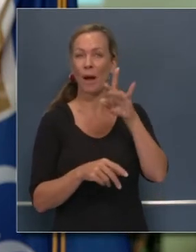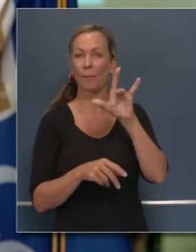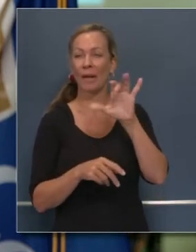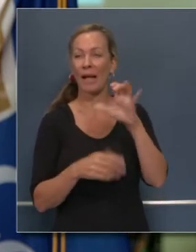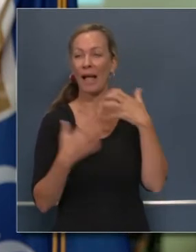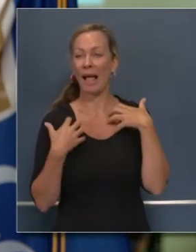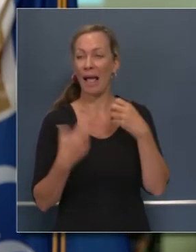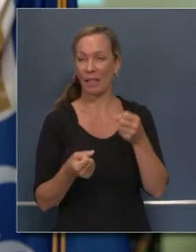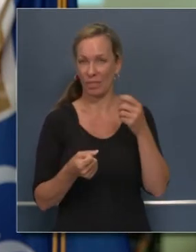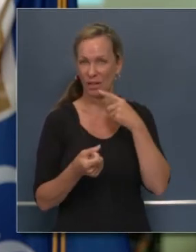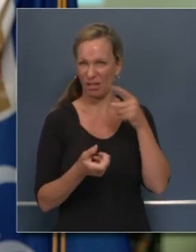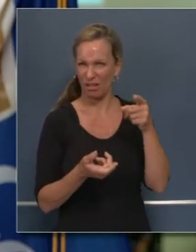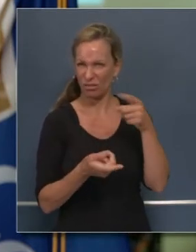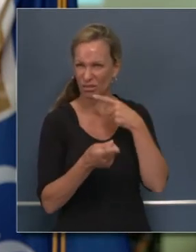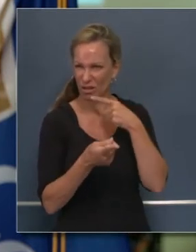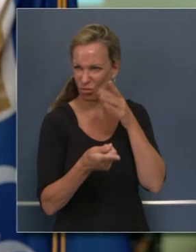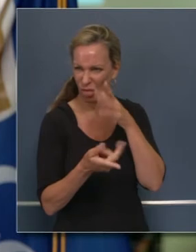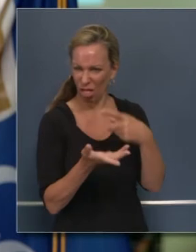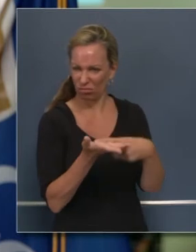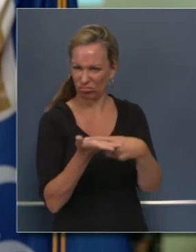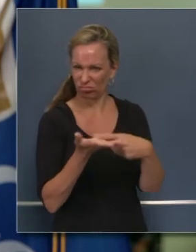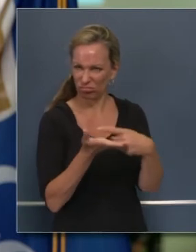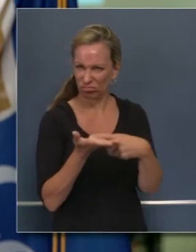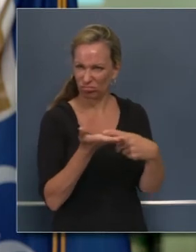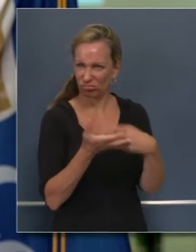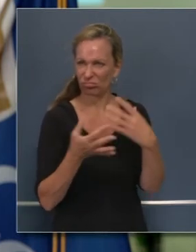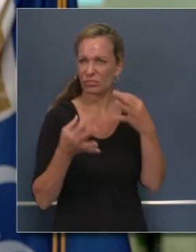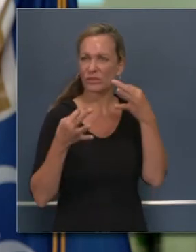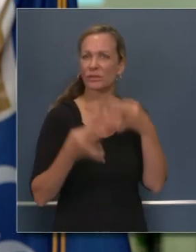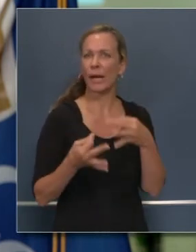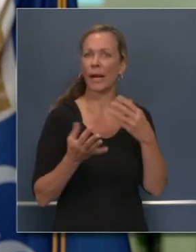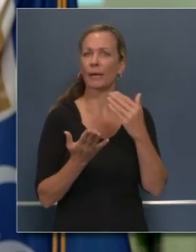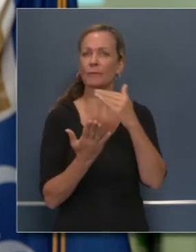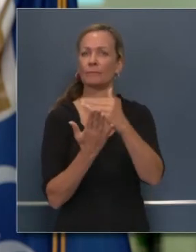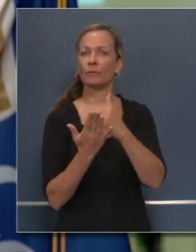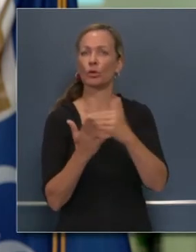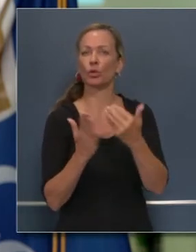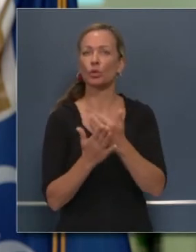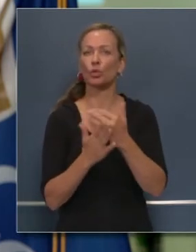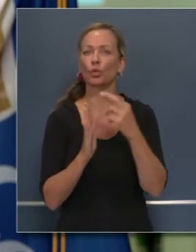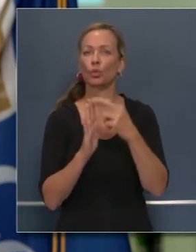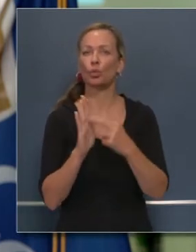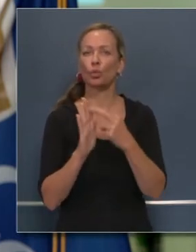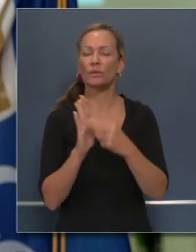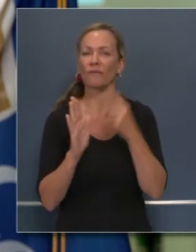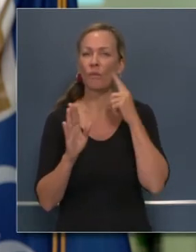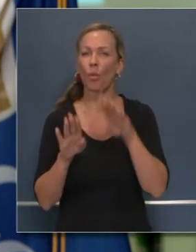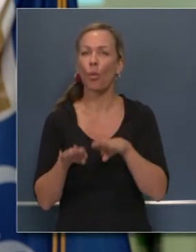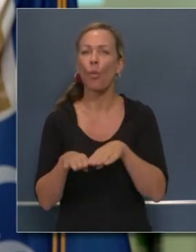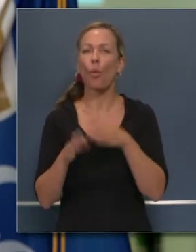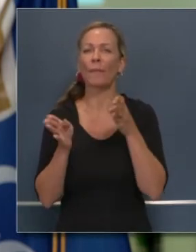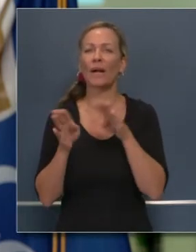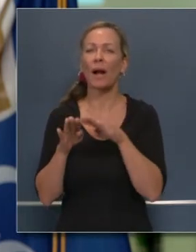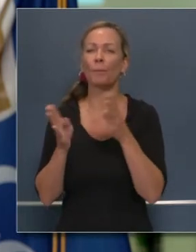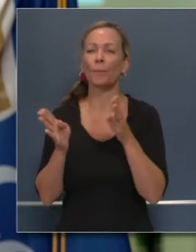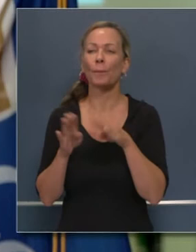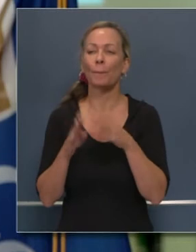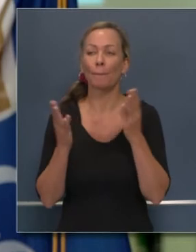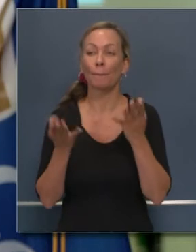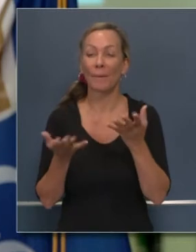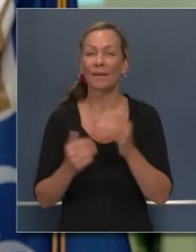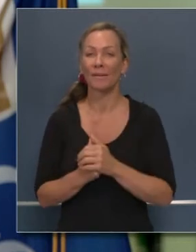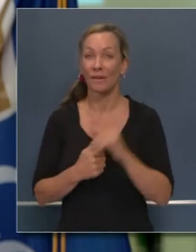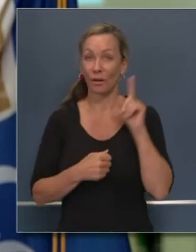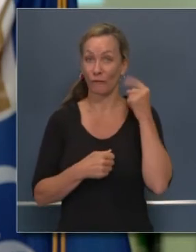revisar algunas sugerencias el fin de semana. ¿Y cuál es el producto final? Las veranas esta semana, el progreso que se hizo a través del fin de semana, tenemos